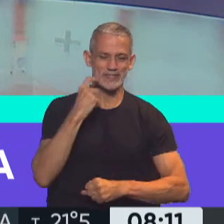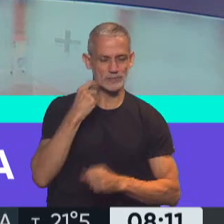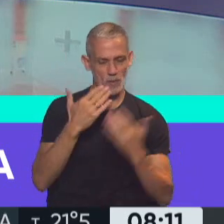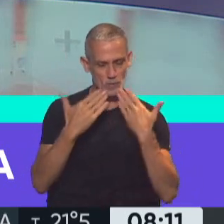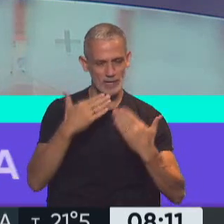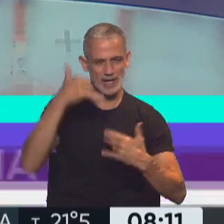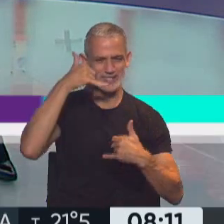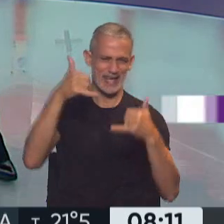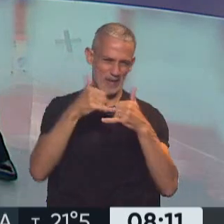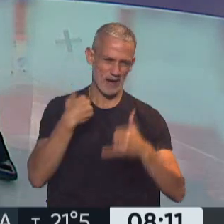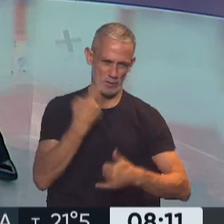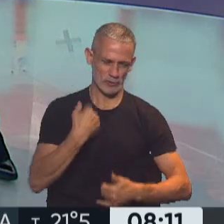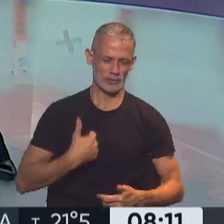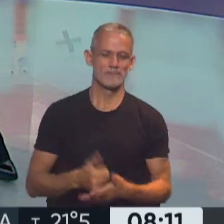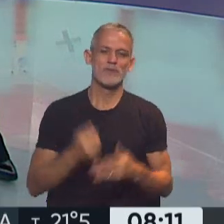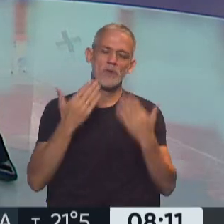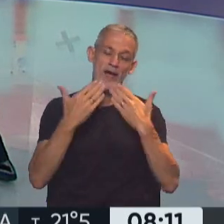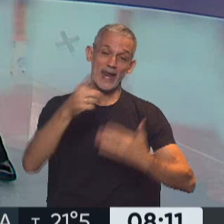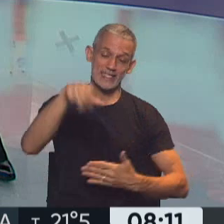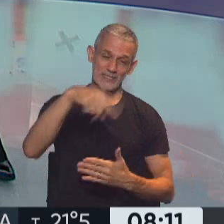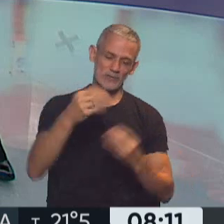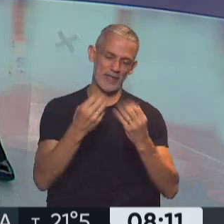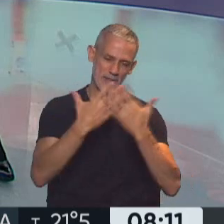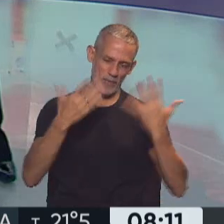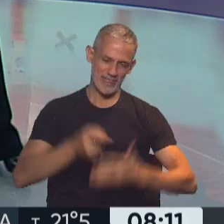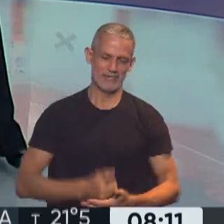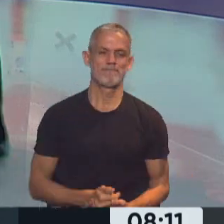contacto, doctora. Bueno, muchas gracias a ustedes, buen día. Buen día. Gracias.